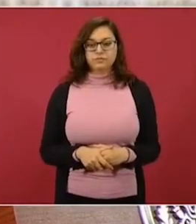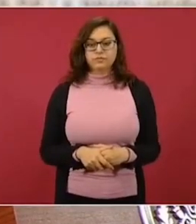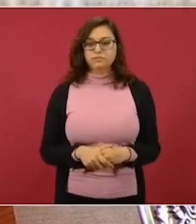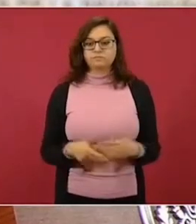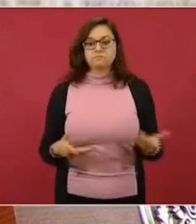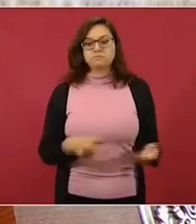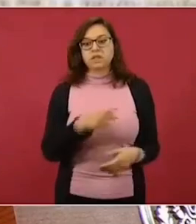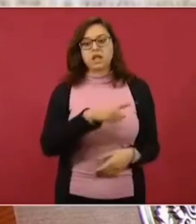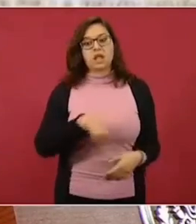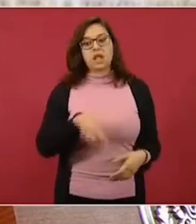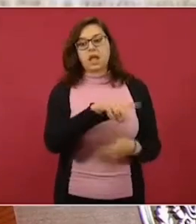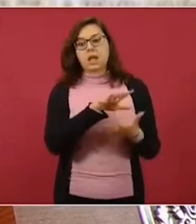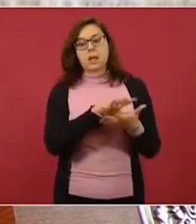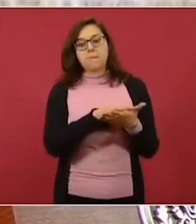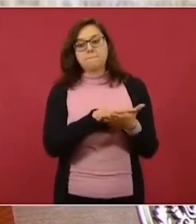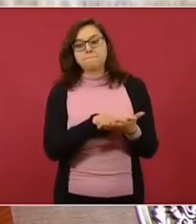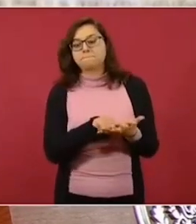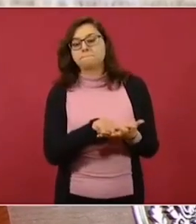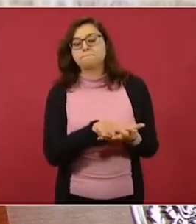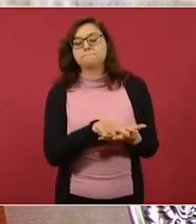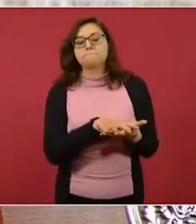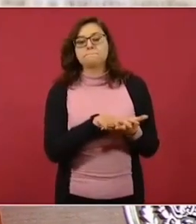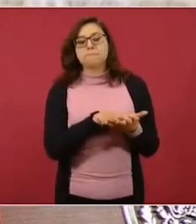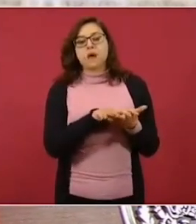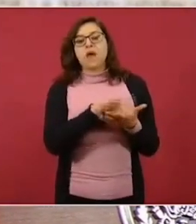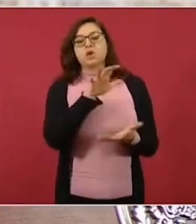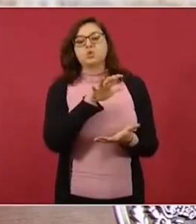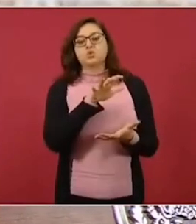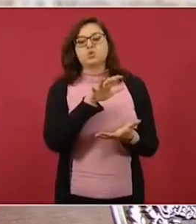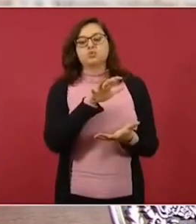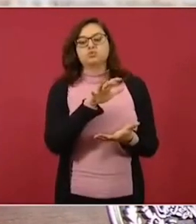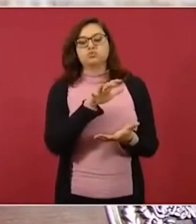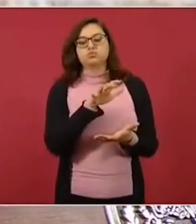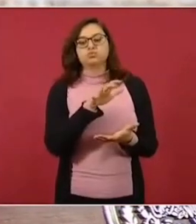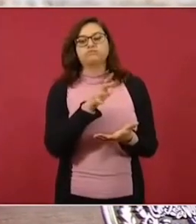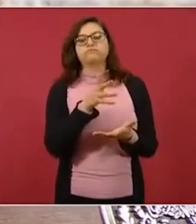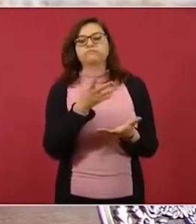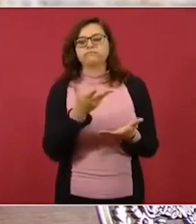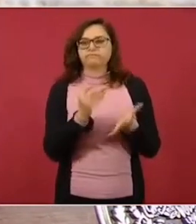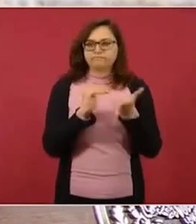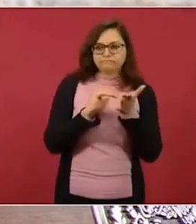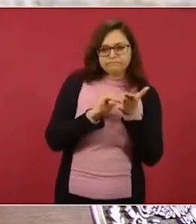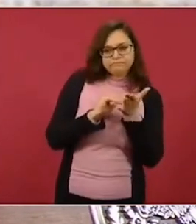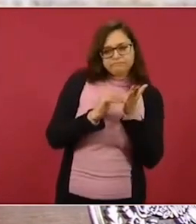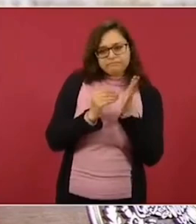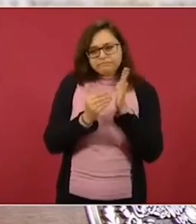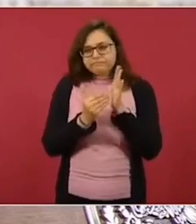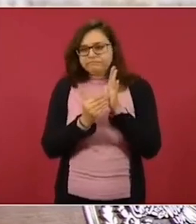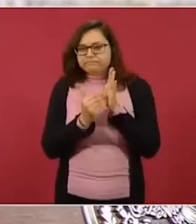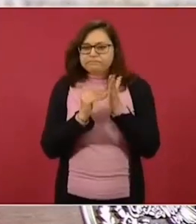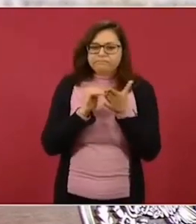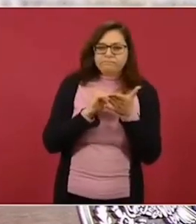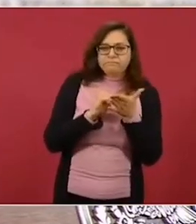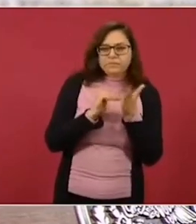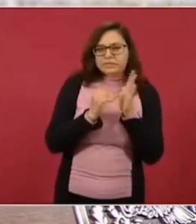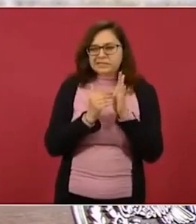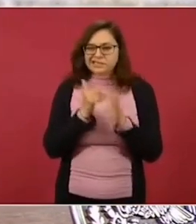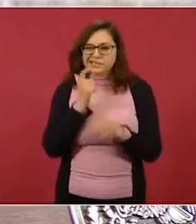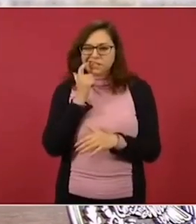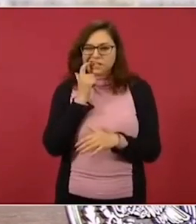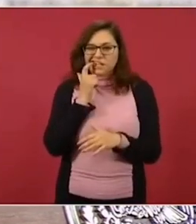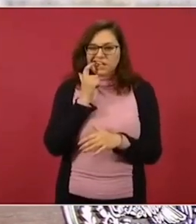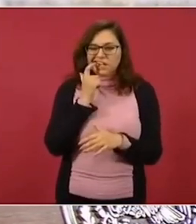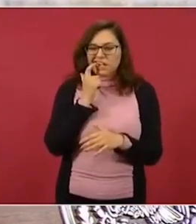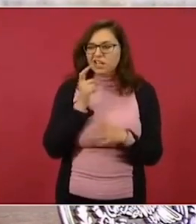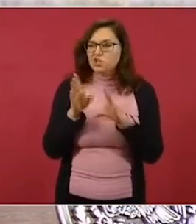acarrea un sinnúmero de señalamientos en México, incluso entre los rangos de Morena, donde las frecuentes pifias